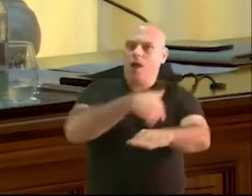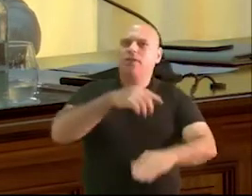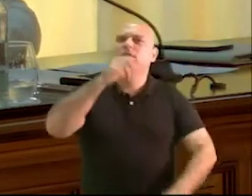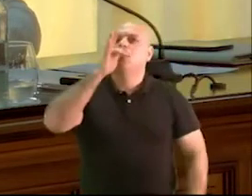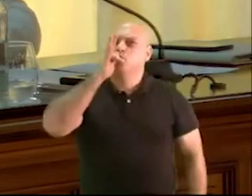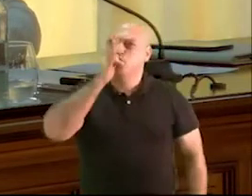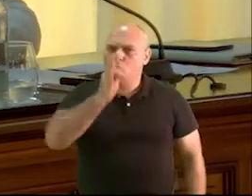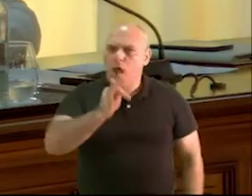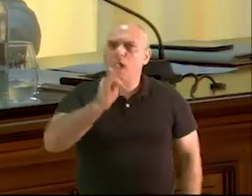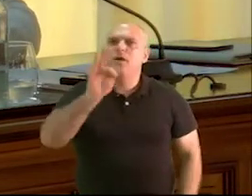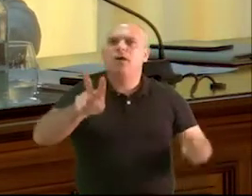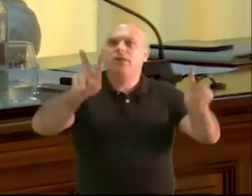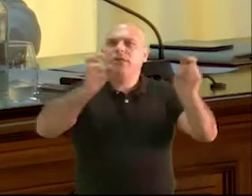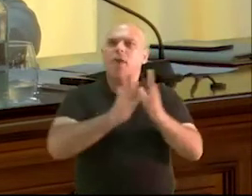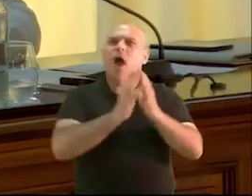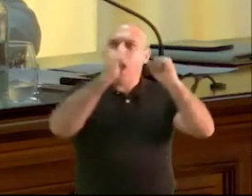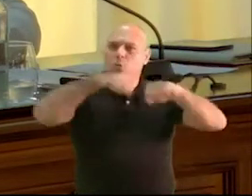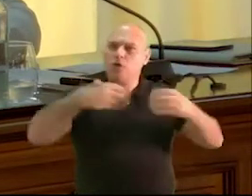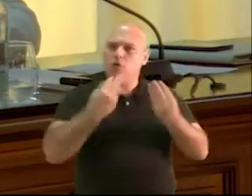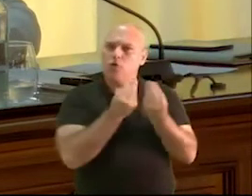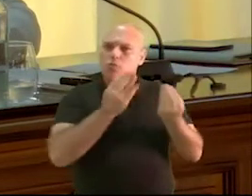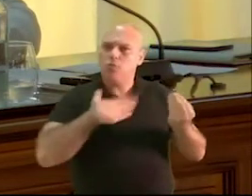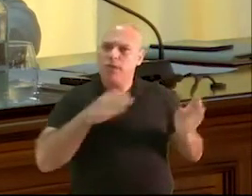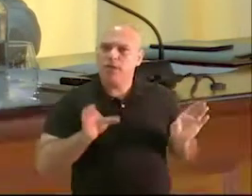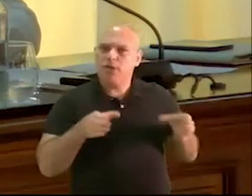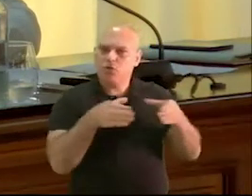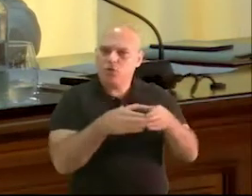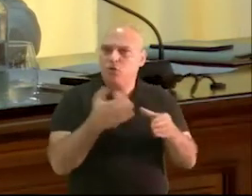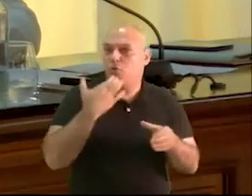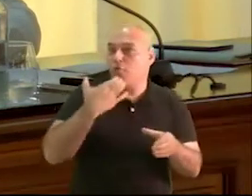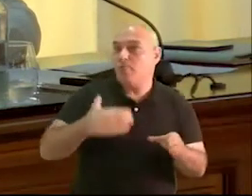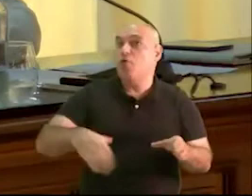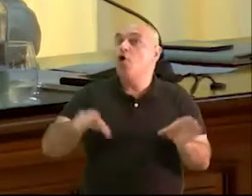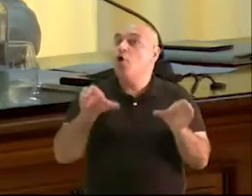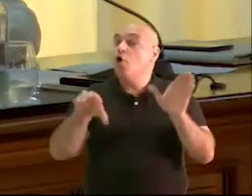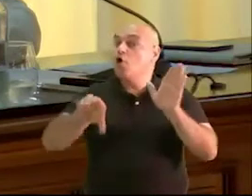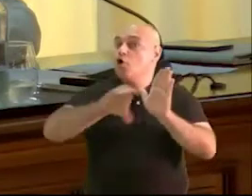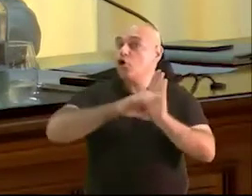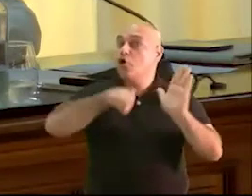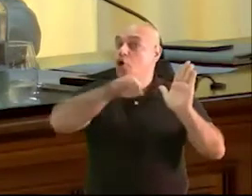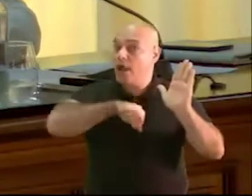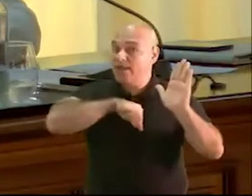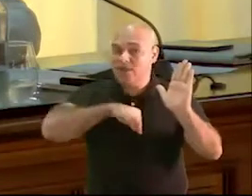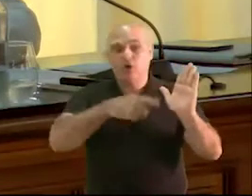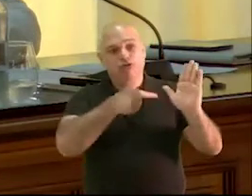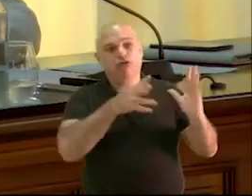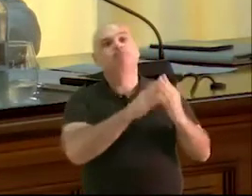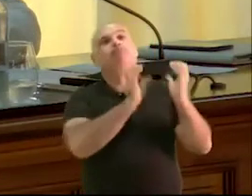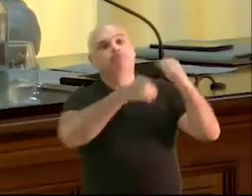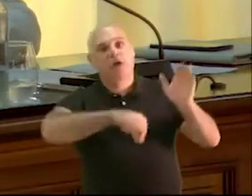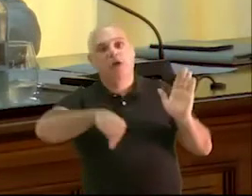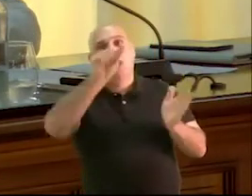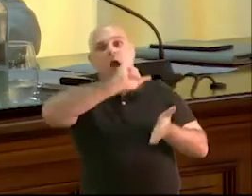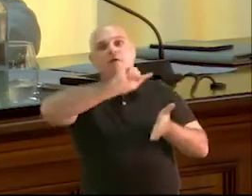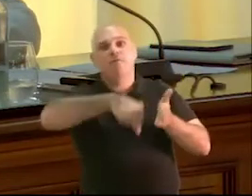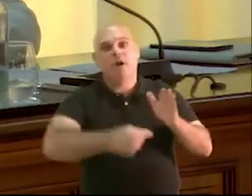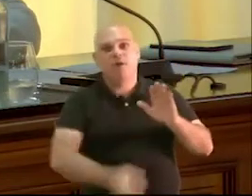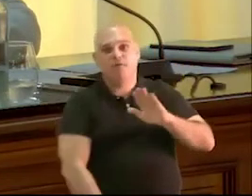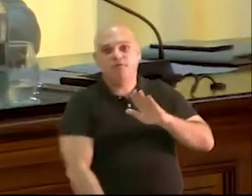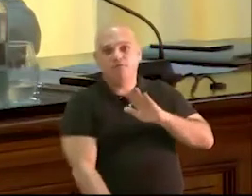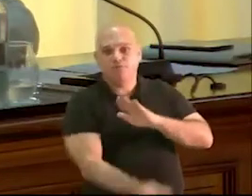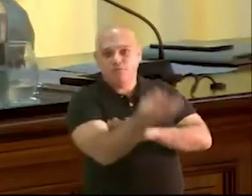acuerdos con mi formación política. Entre ellos firmaba un código ético que ajuntamos en su día al secretario del Cabildo